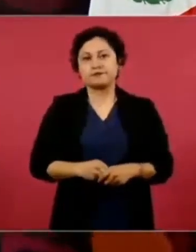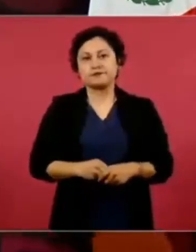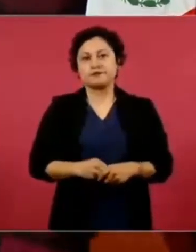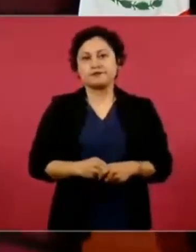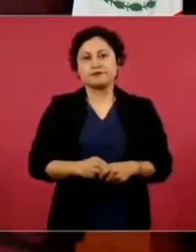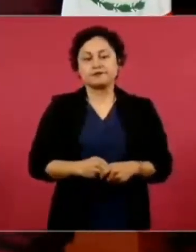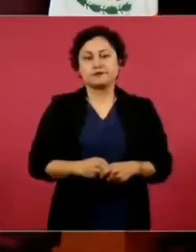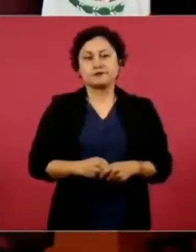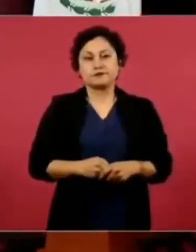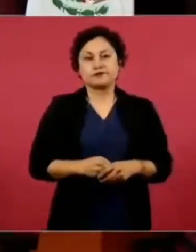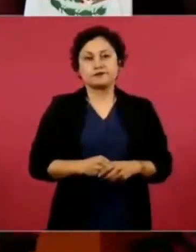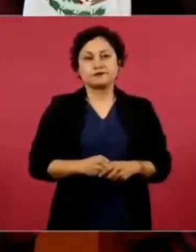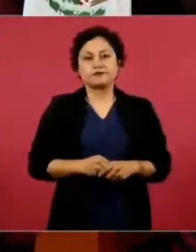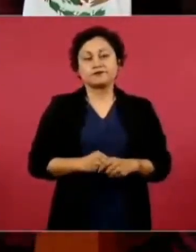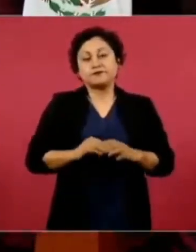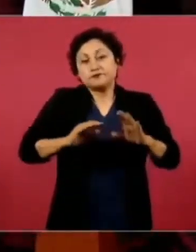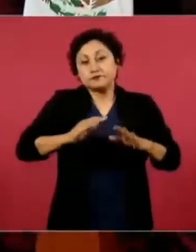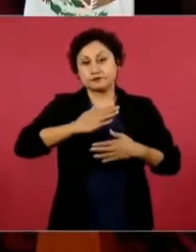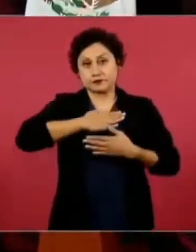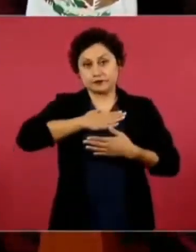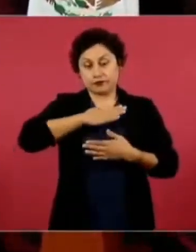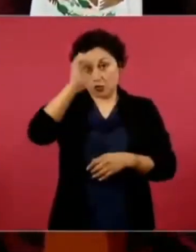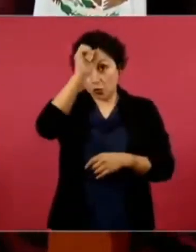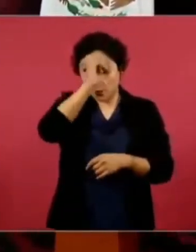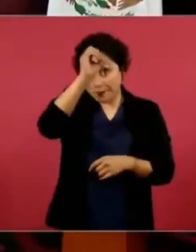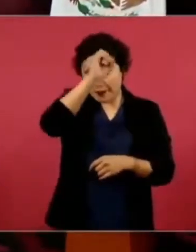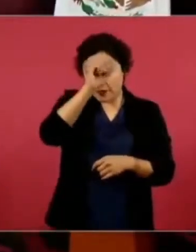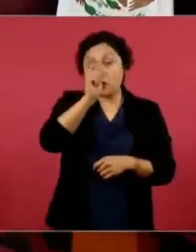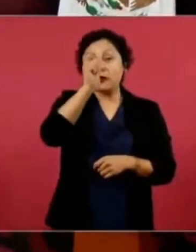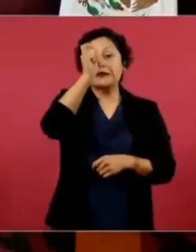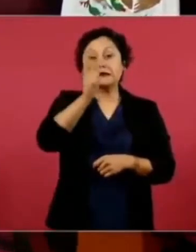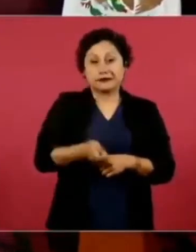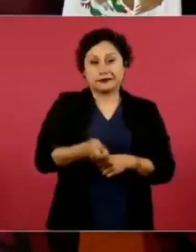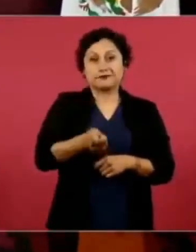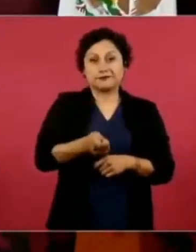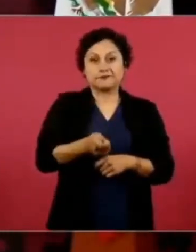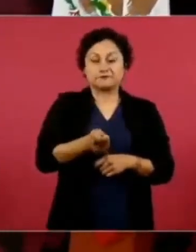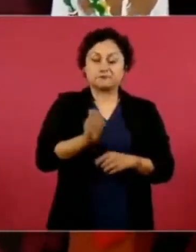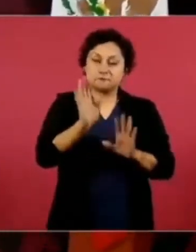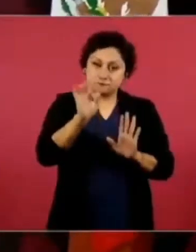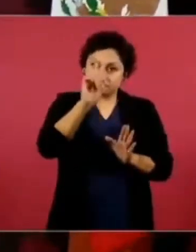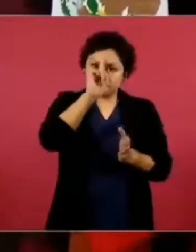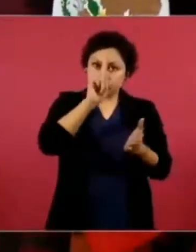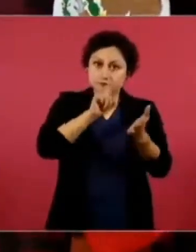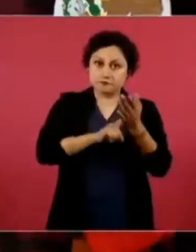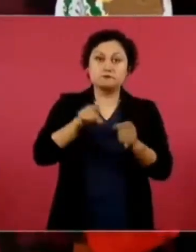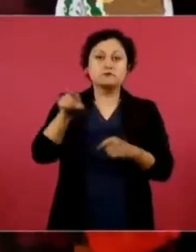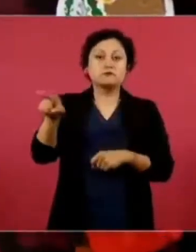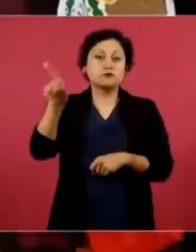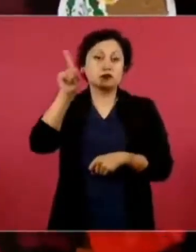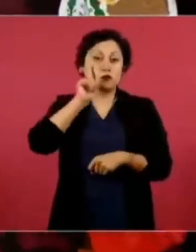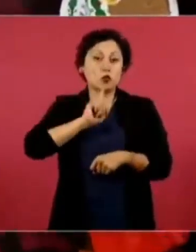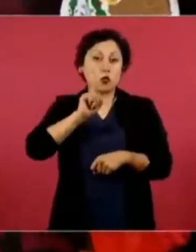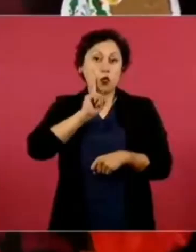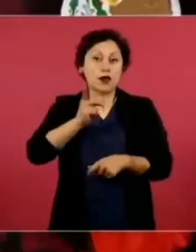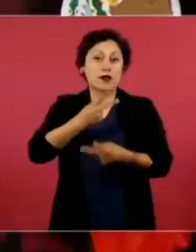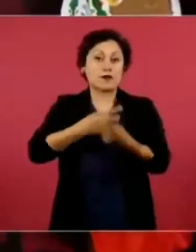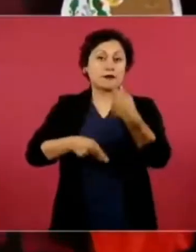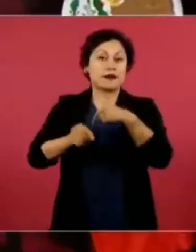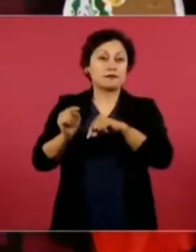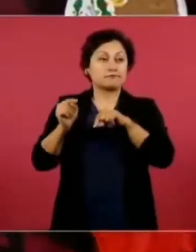Yo pienso que una vez asumiendo la presidencia de México,